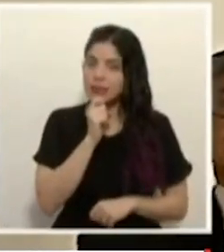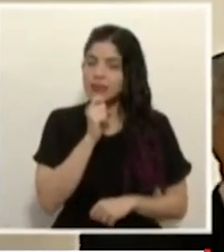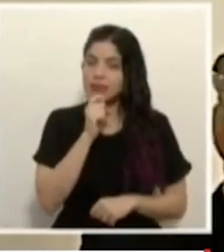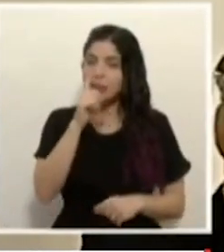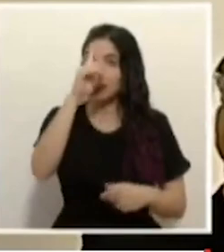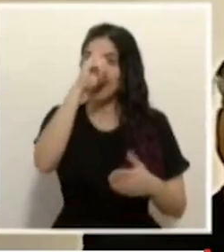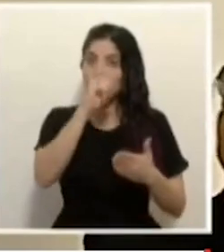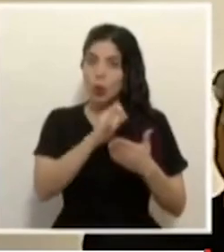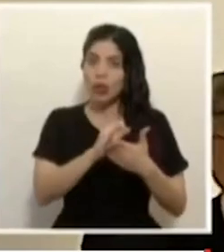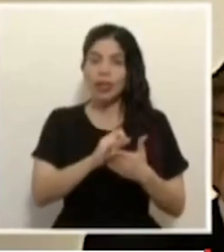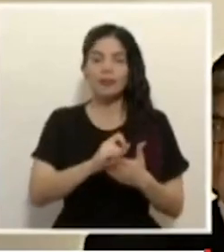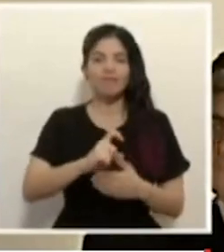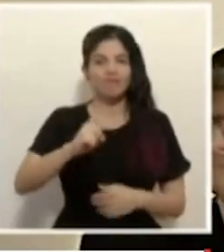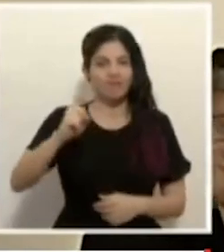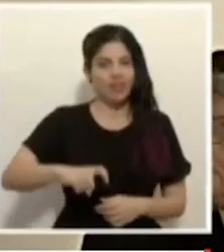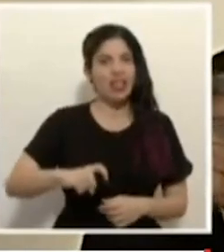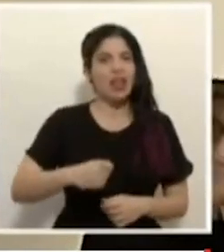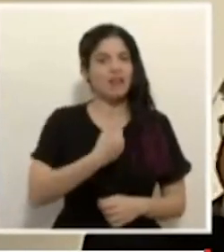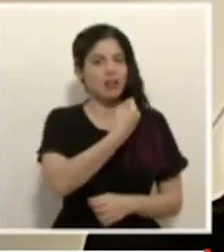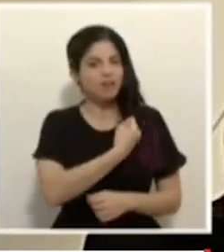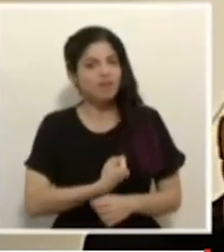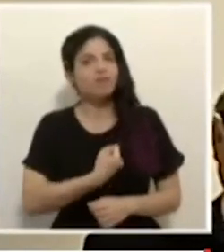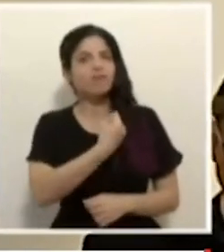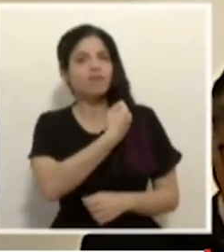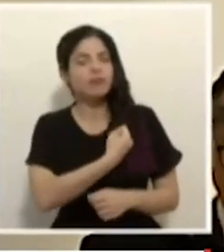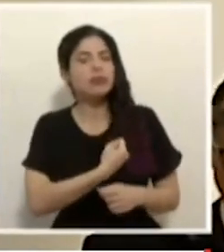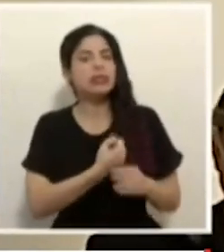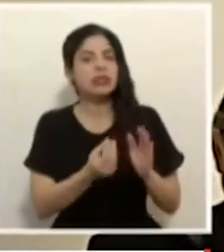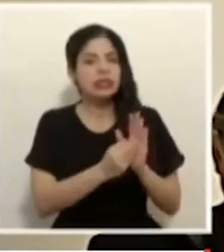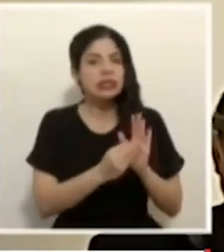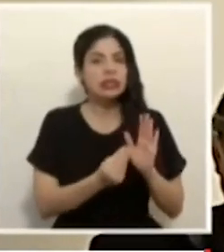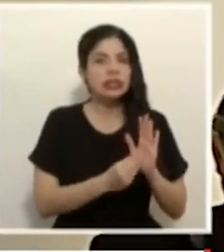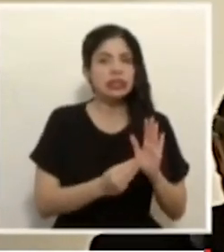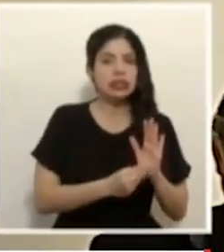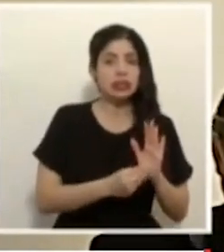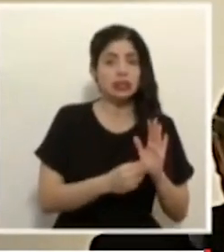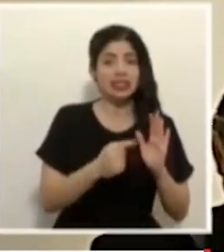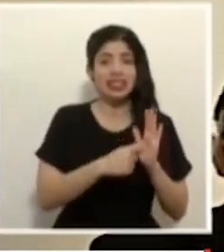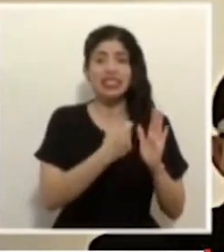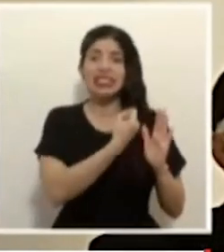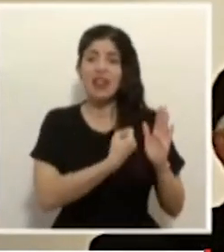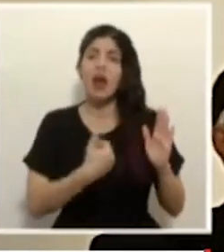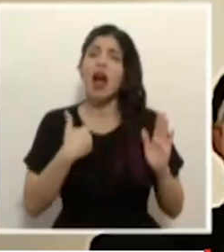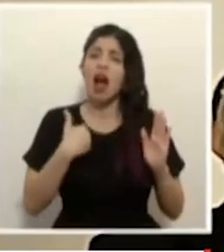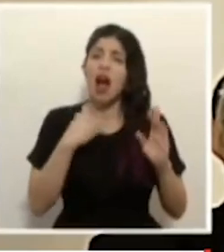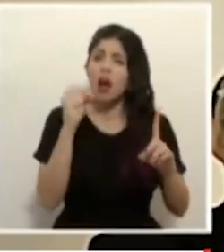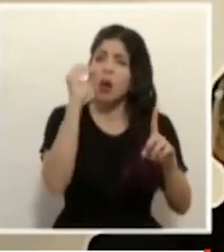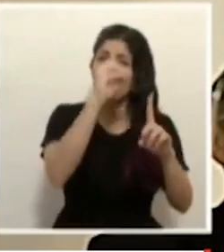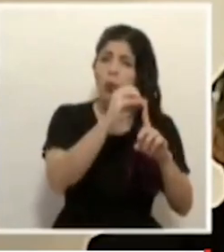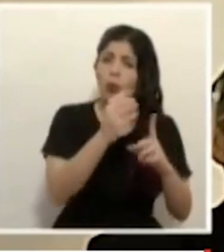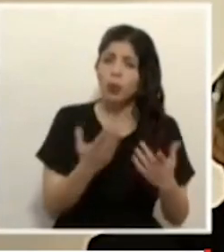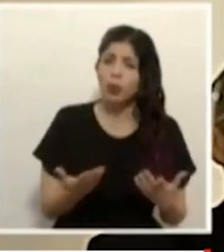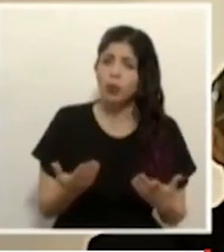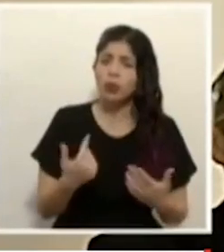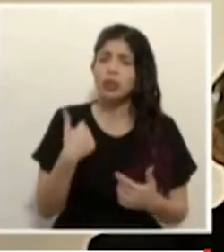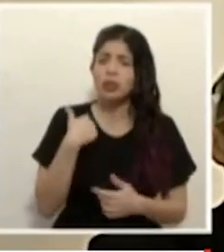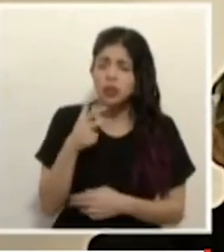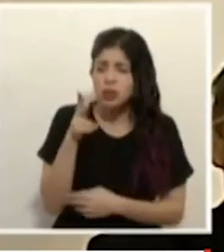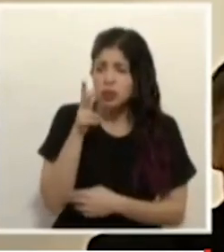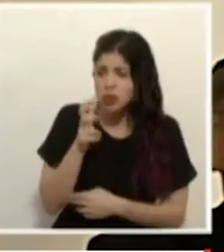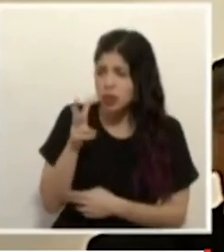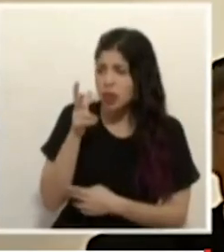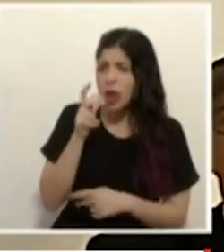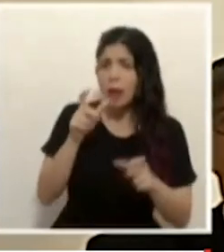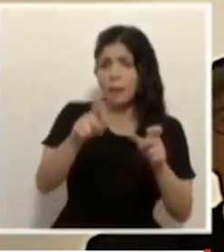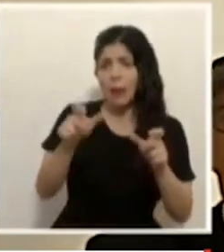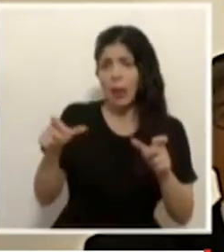tengamos que hacer estos sacrificios, los cuales tienen un sentido. He escuchado a las personas